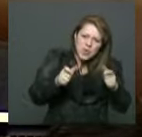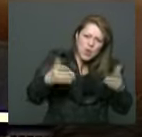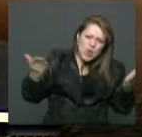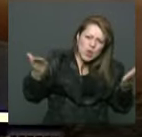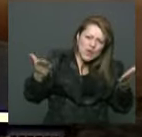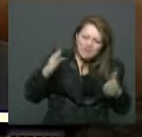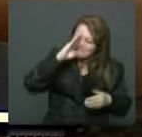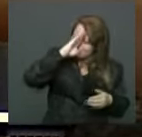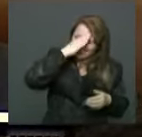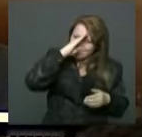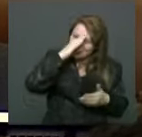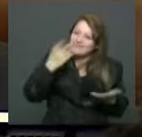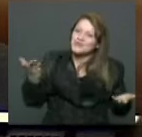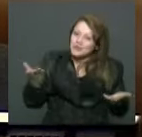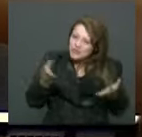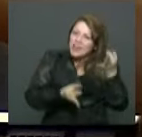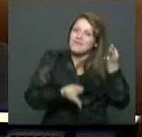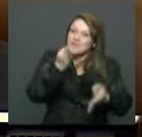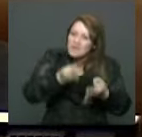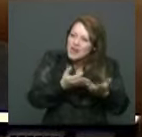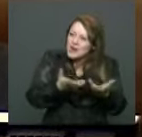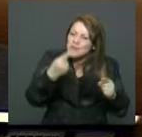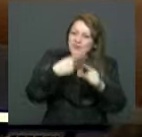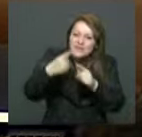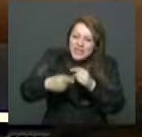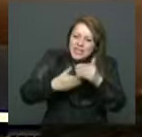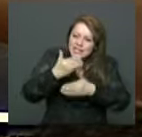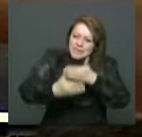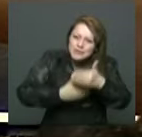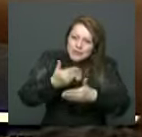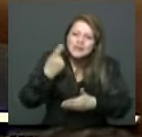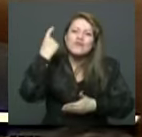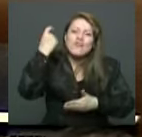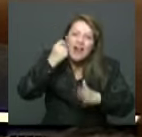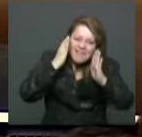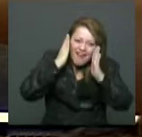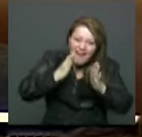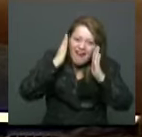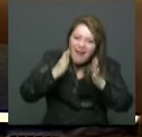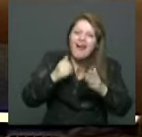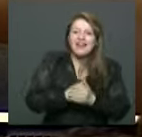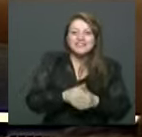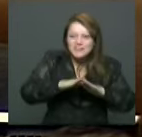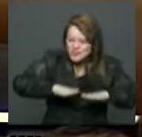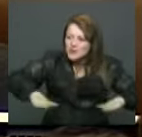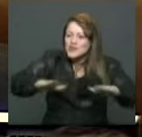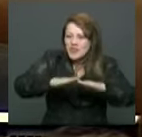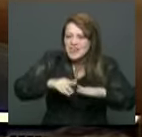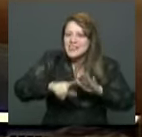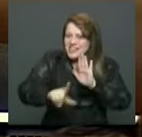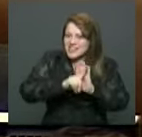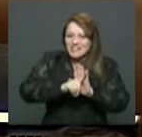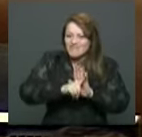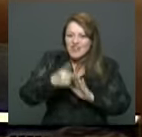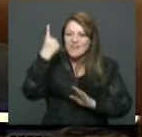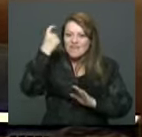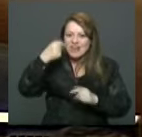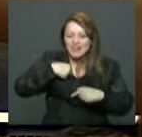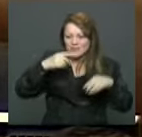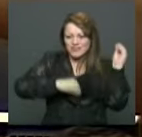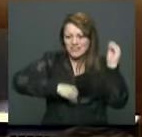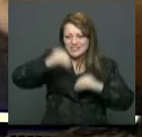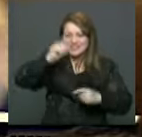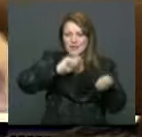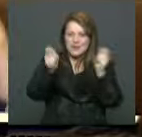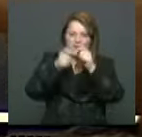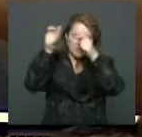Ejecutivo tiene una alta injerencia en los trámites y en el discurso que pueda tener este debate dentro de este órgano legislativo atentando contra la independencia